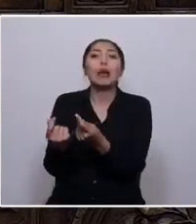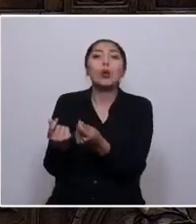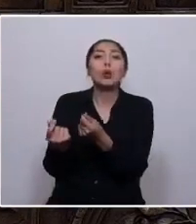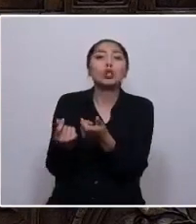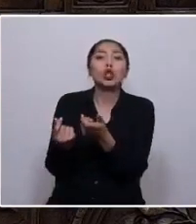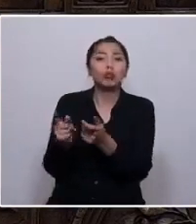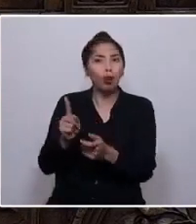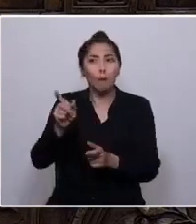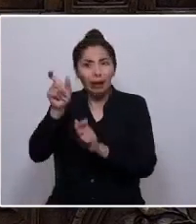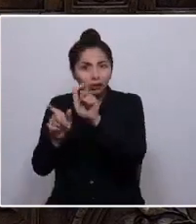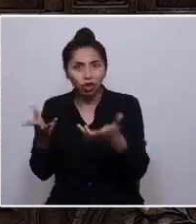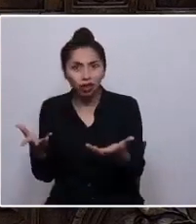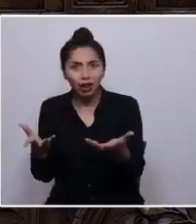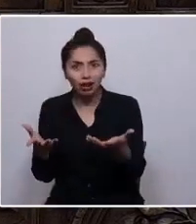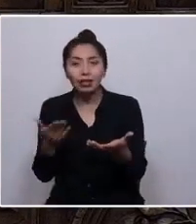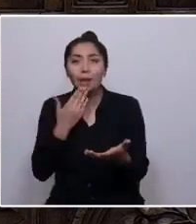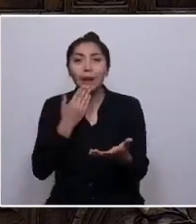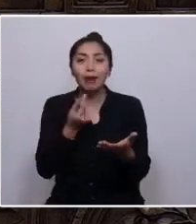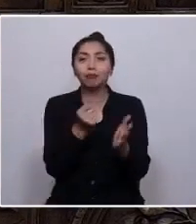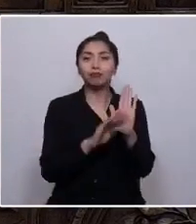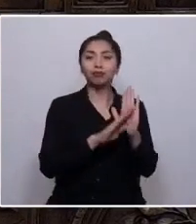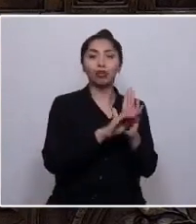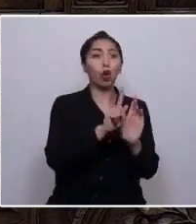Que no hablemos de rentabilidad sino de alegría.